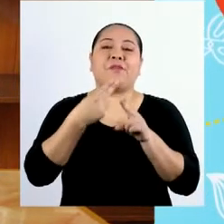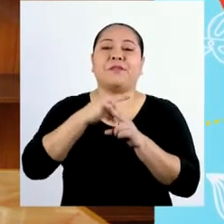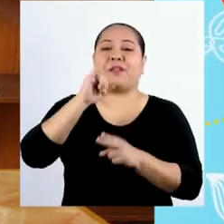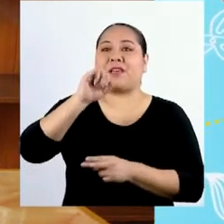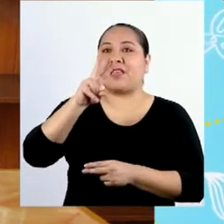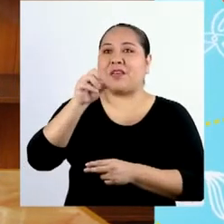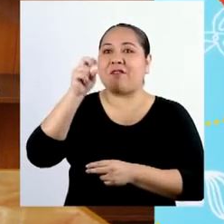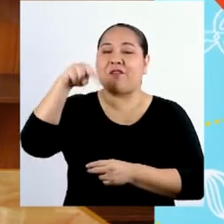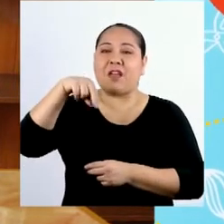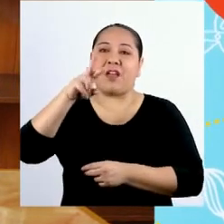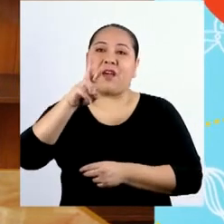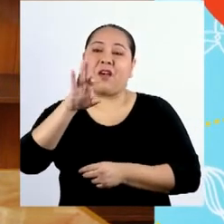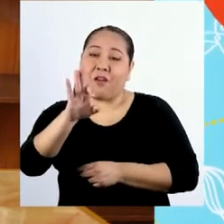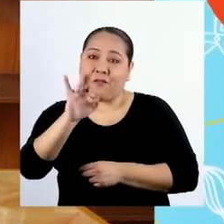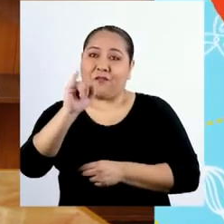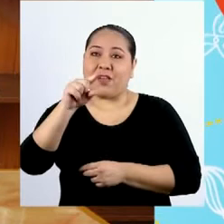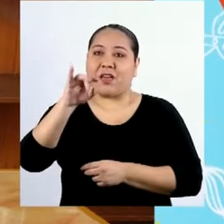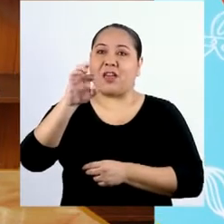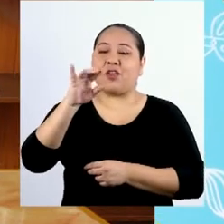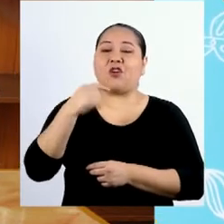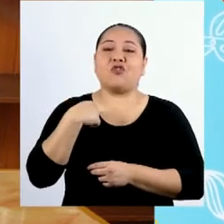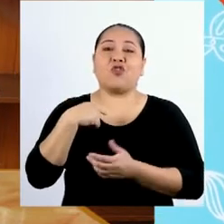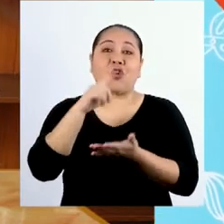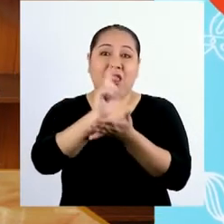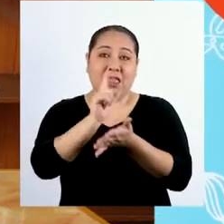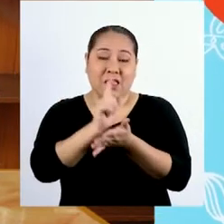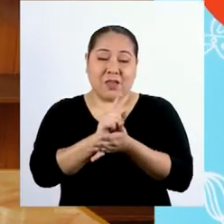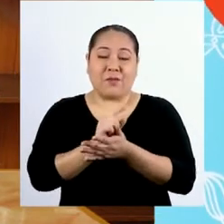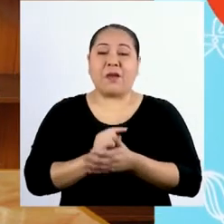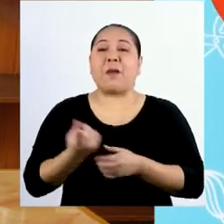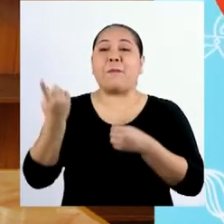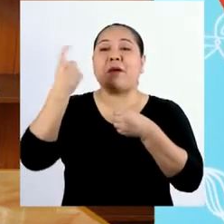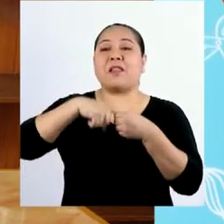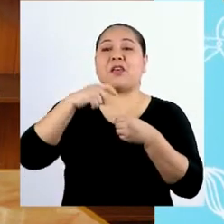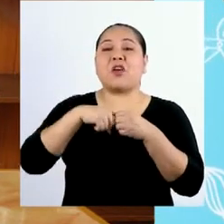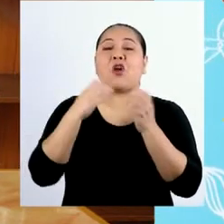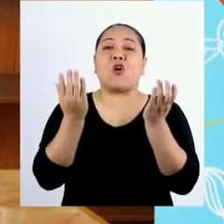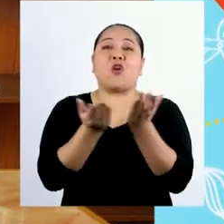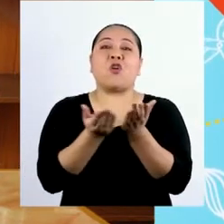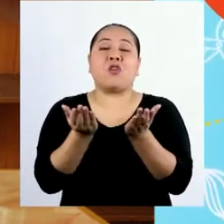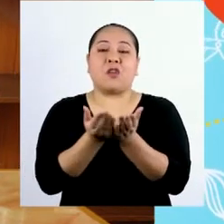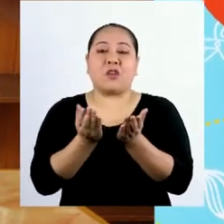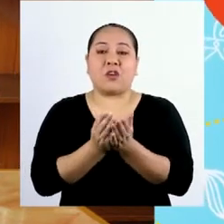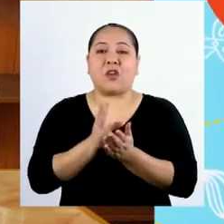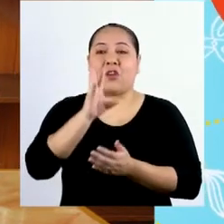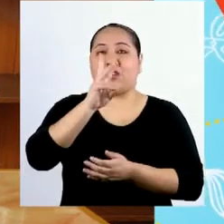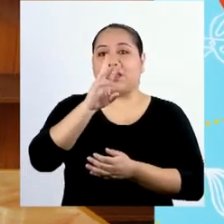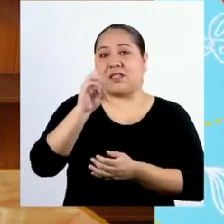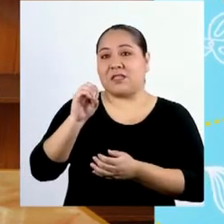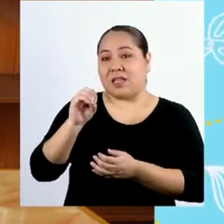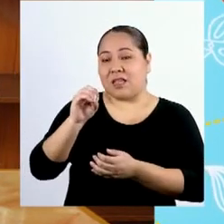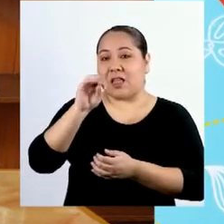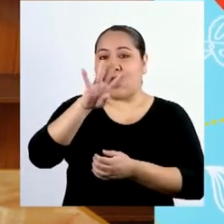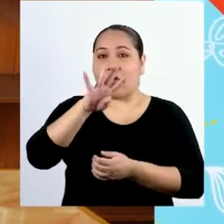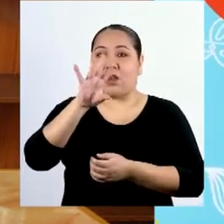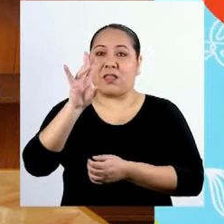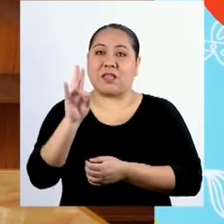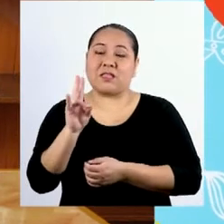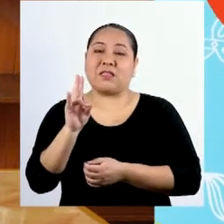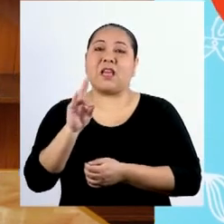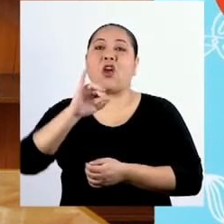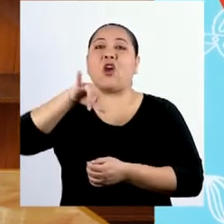nombre es Iván Figueroa, soy de la ciudad de Lima y pertenezco a la institución educativa 6047